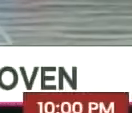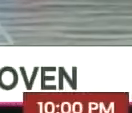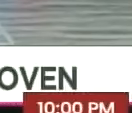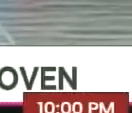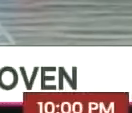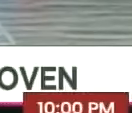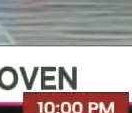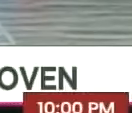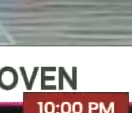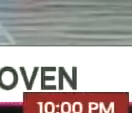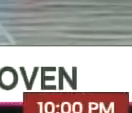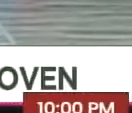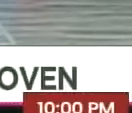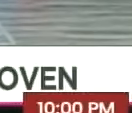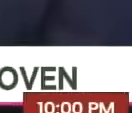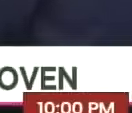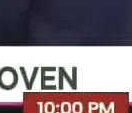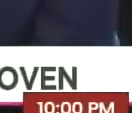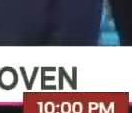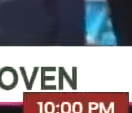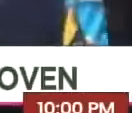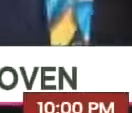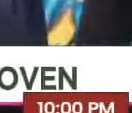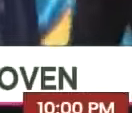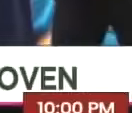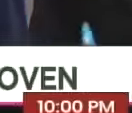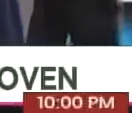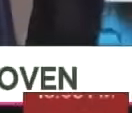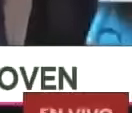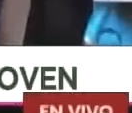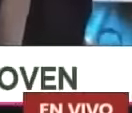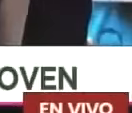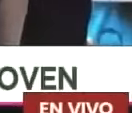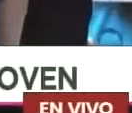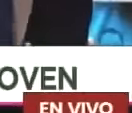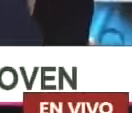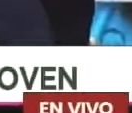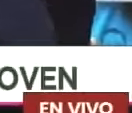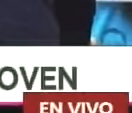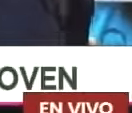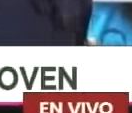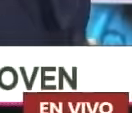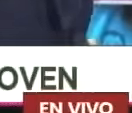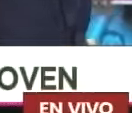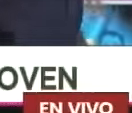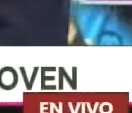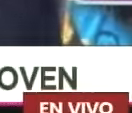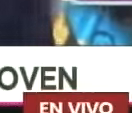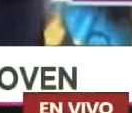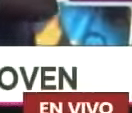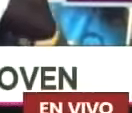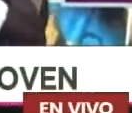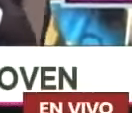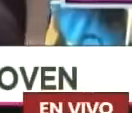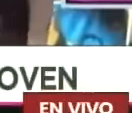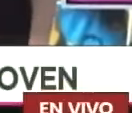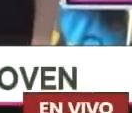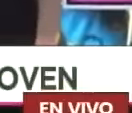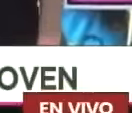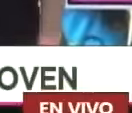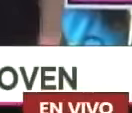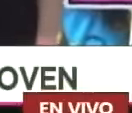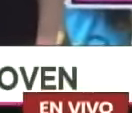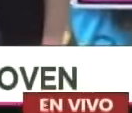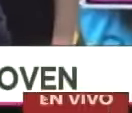Excelente, excelente, seguro. Bueno, muchachos, tienen tremenda energía. Tremenda elasticidad, ¿oíste? Ah.